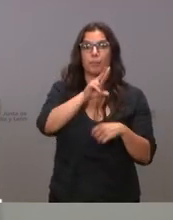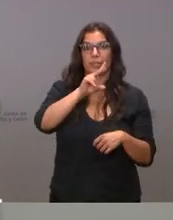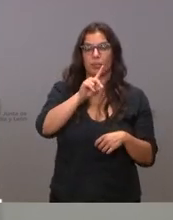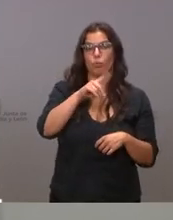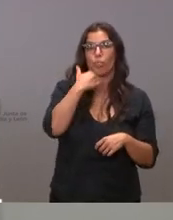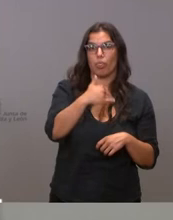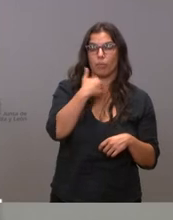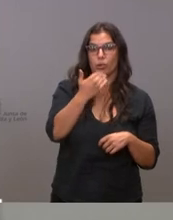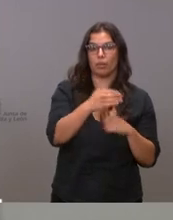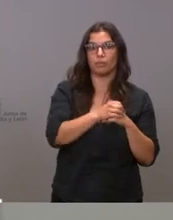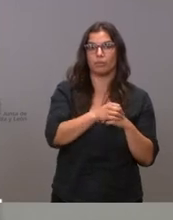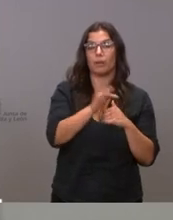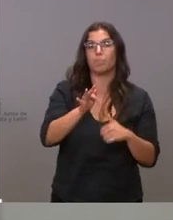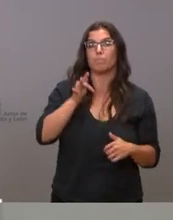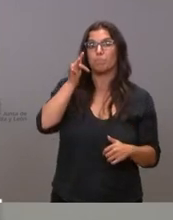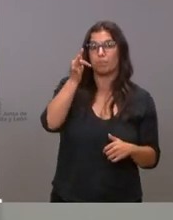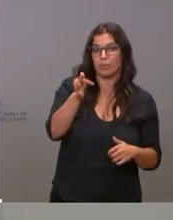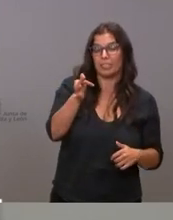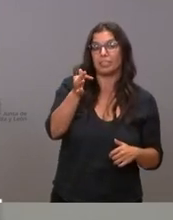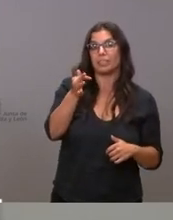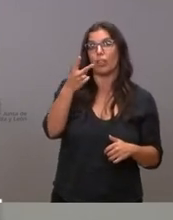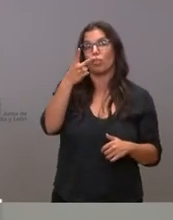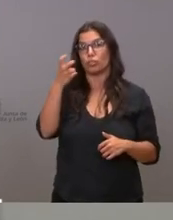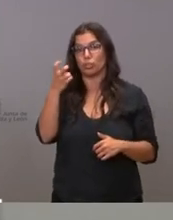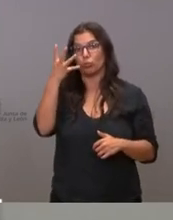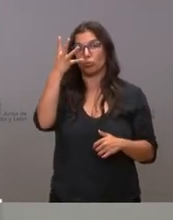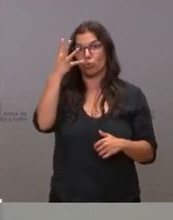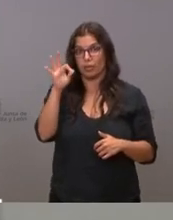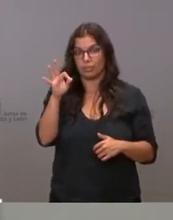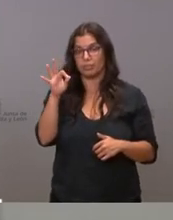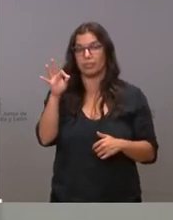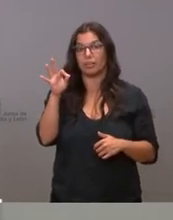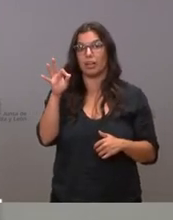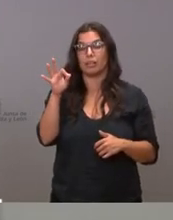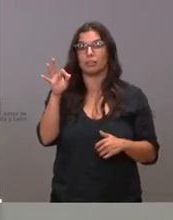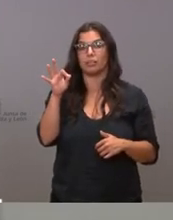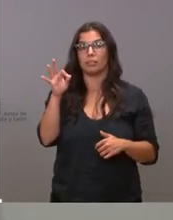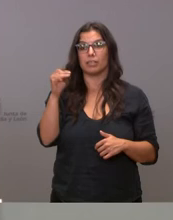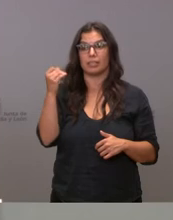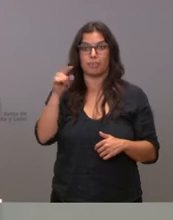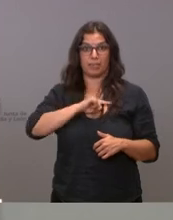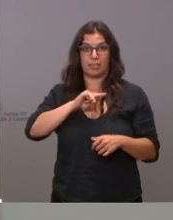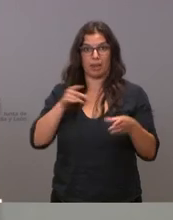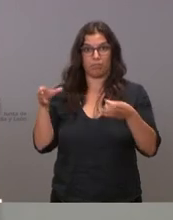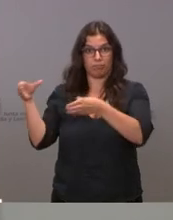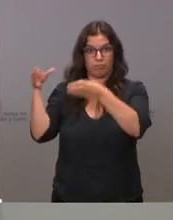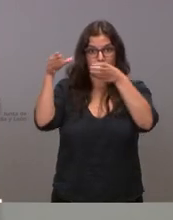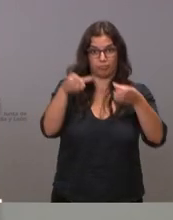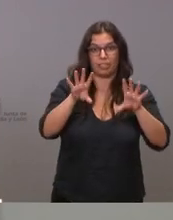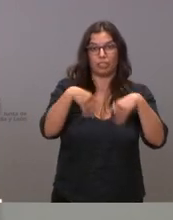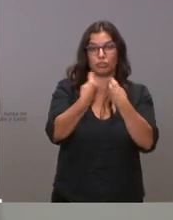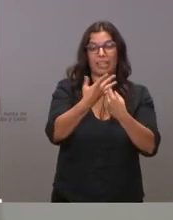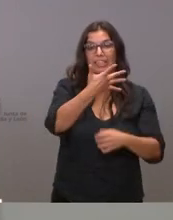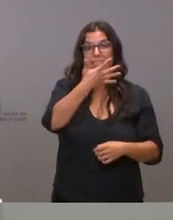en Zamora más los 240 que hay ya de las Fuerzas Armadas el total son